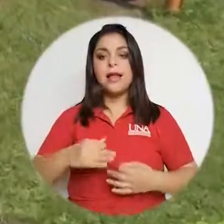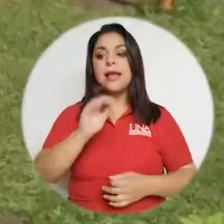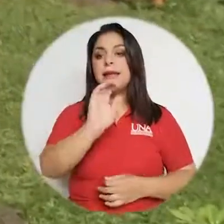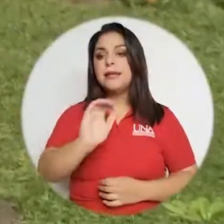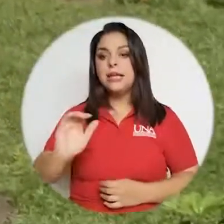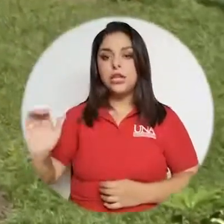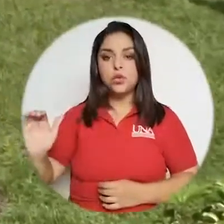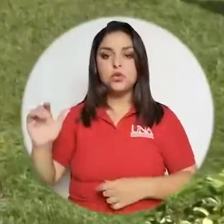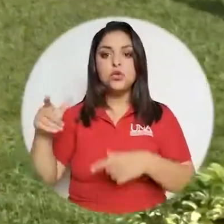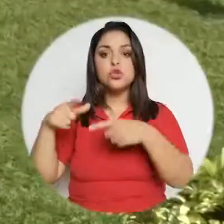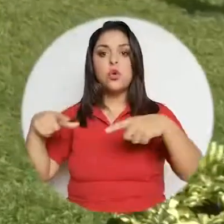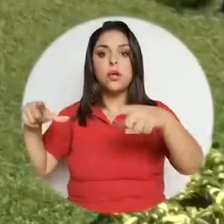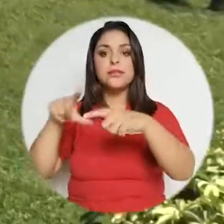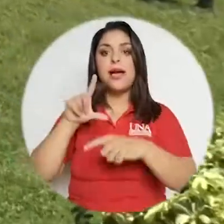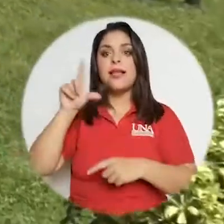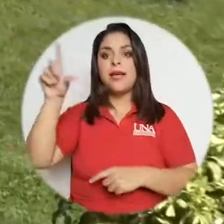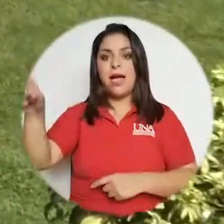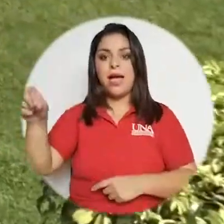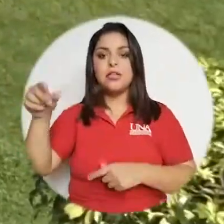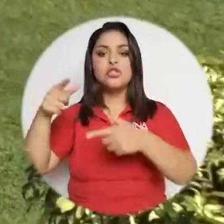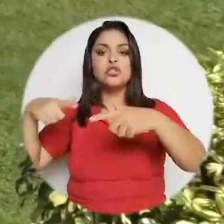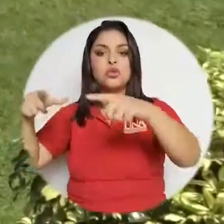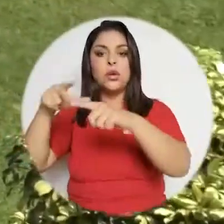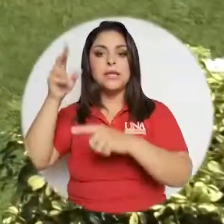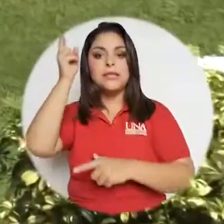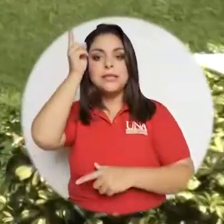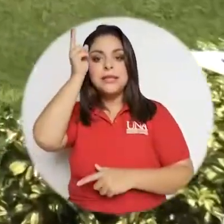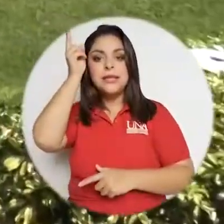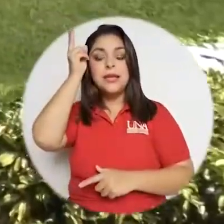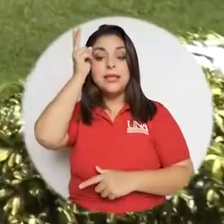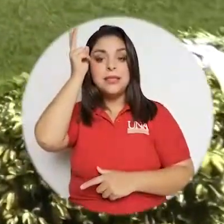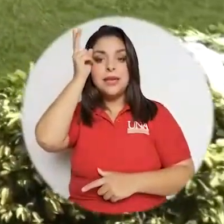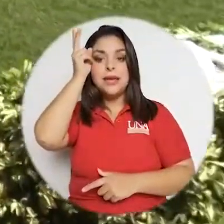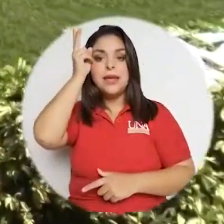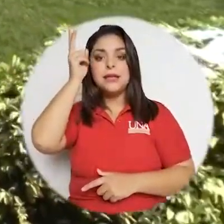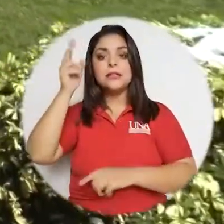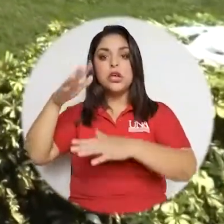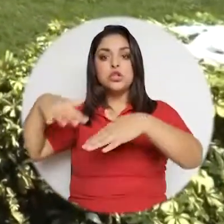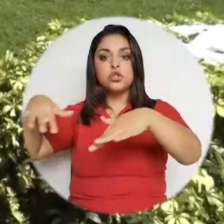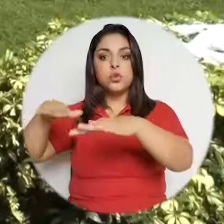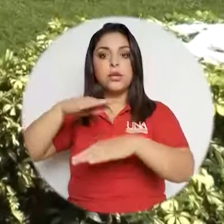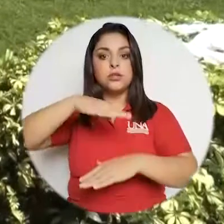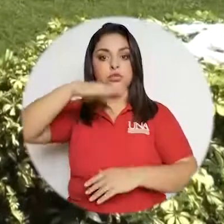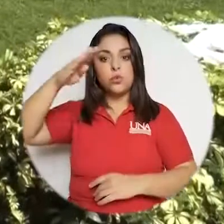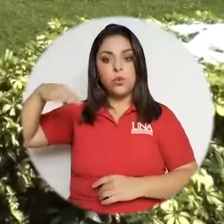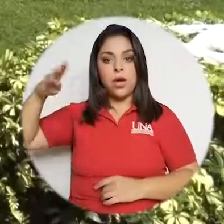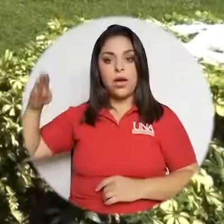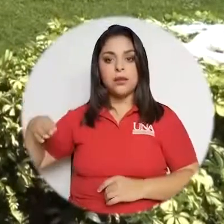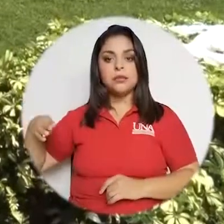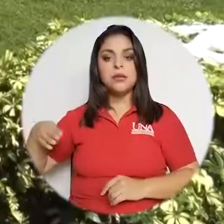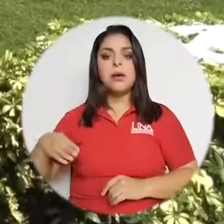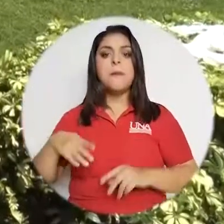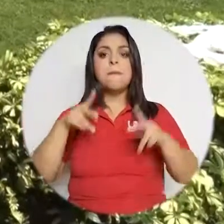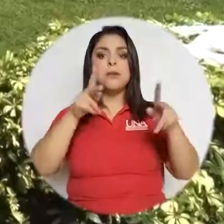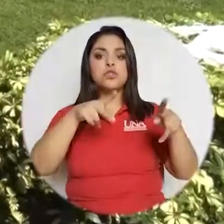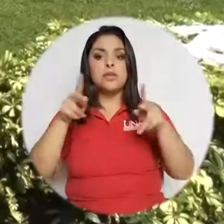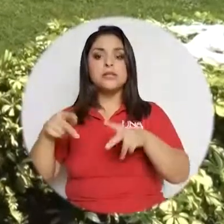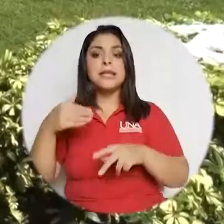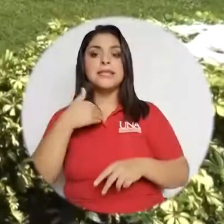niños de zonas más alejadas como las zonas indígenas, las zonas rurales, ¿verdad? A los que tienen